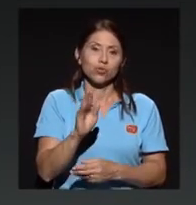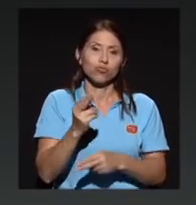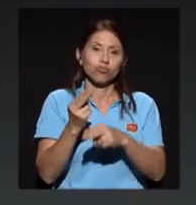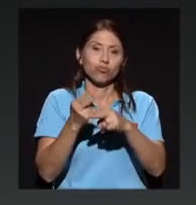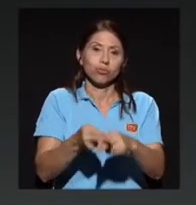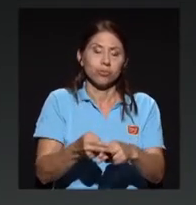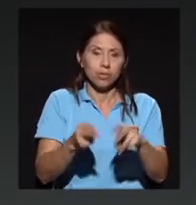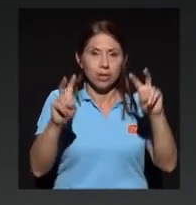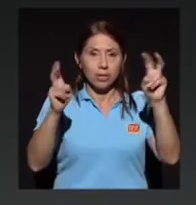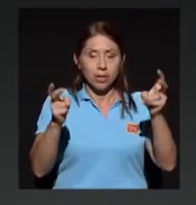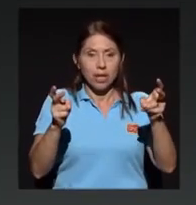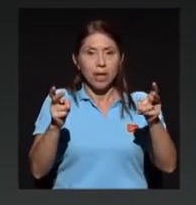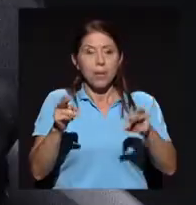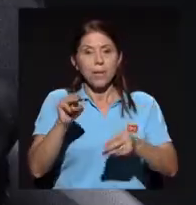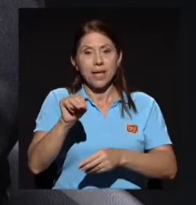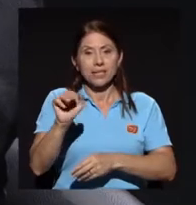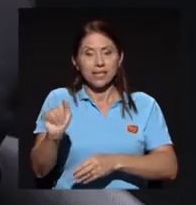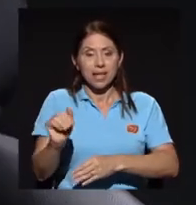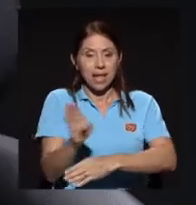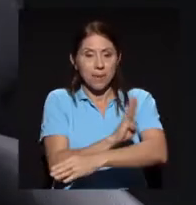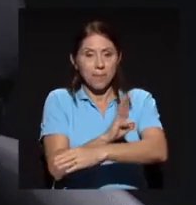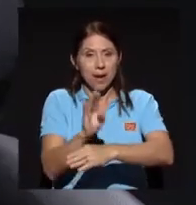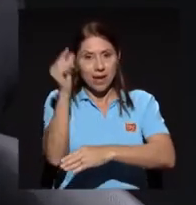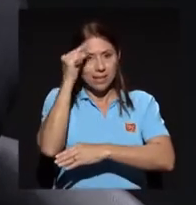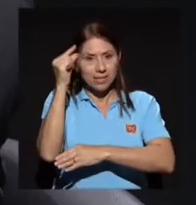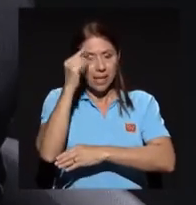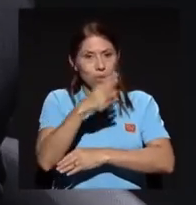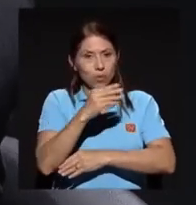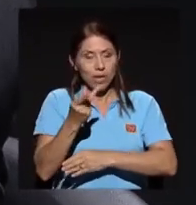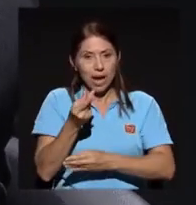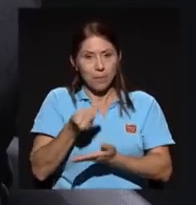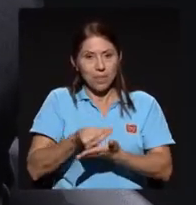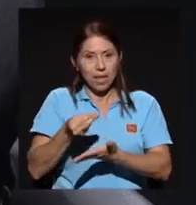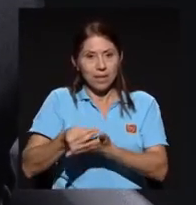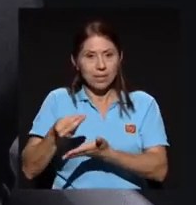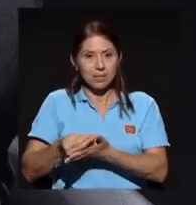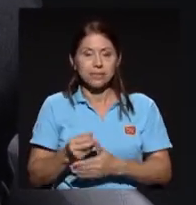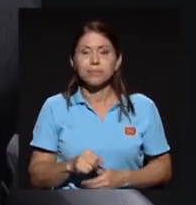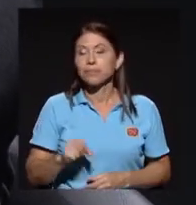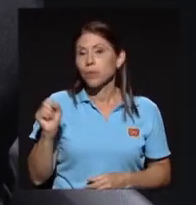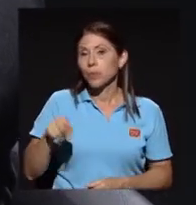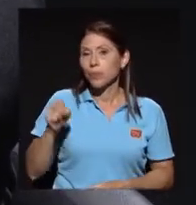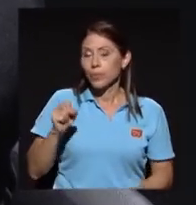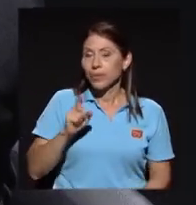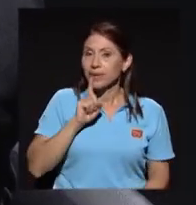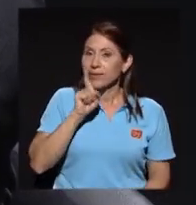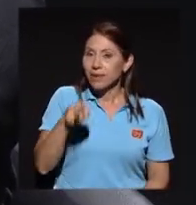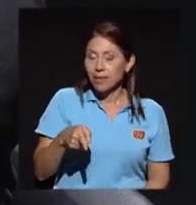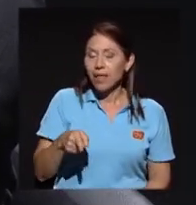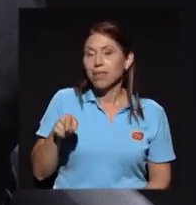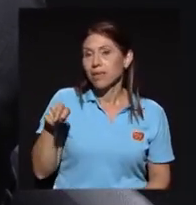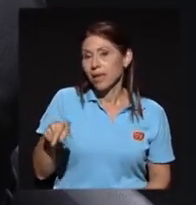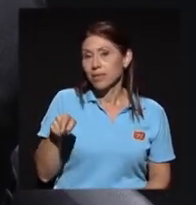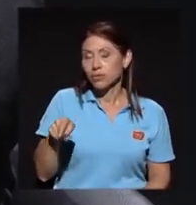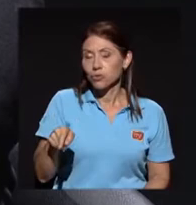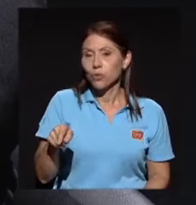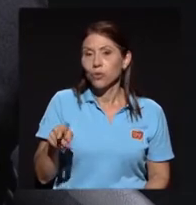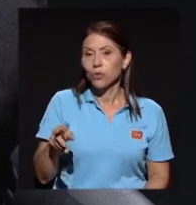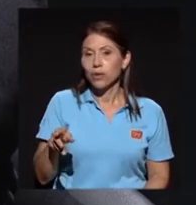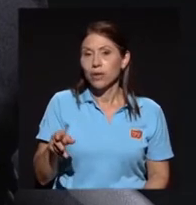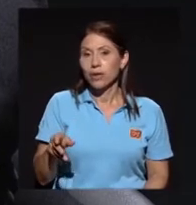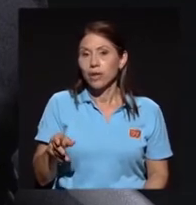en Banca y Mercado de Capitales. Sí, bueno Juan, en realidad eso fue en